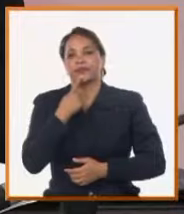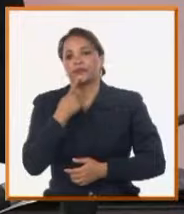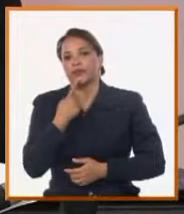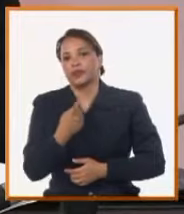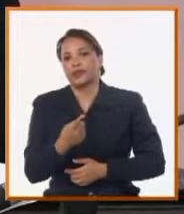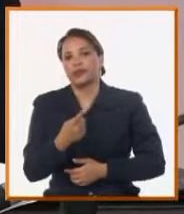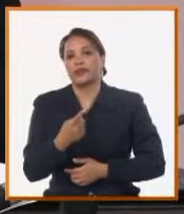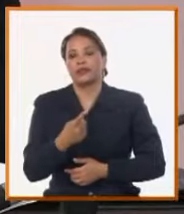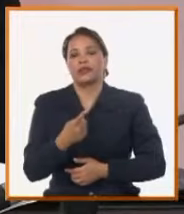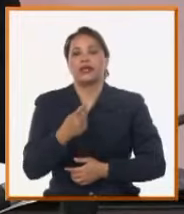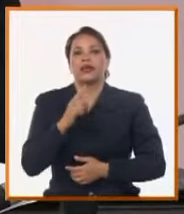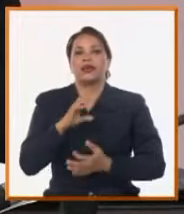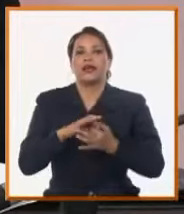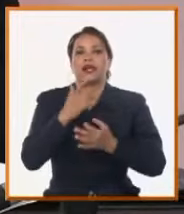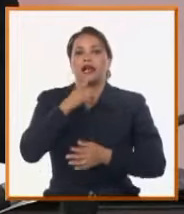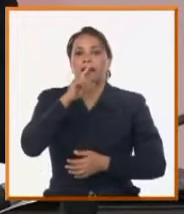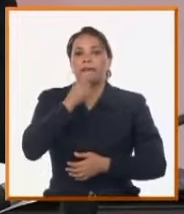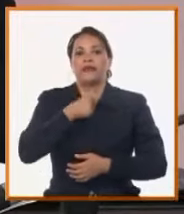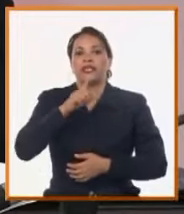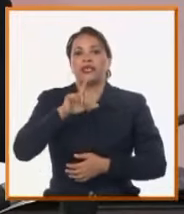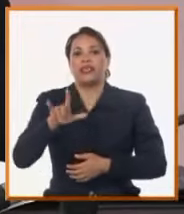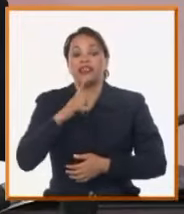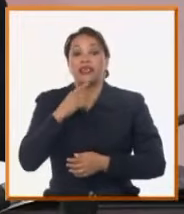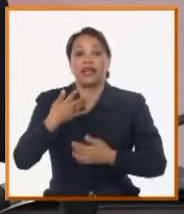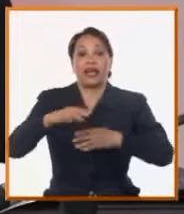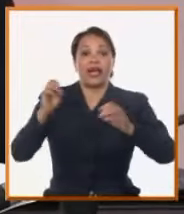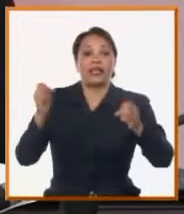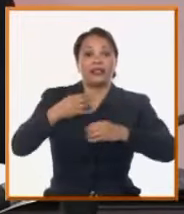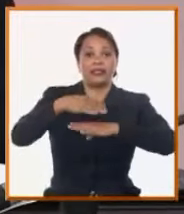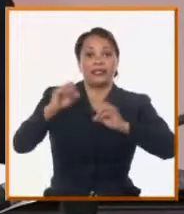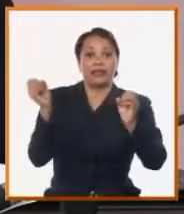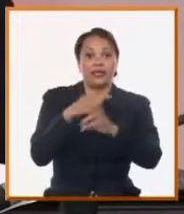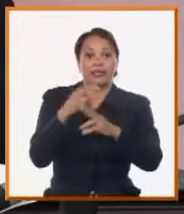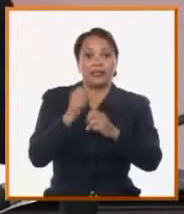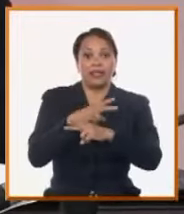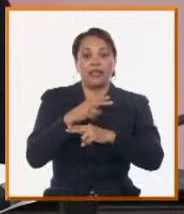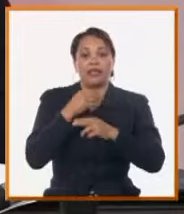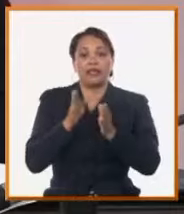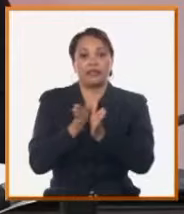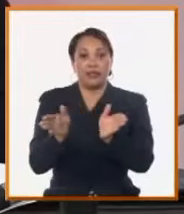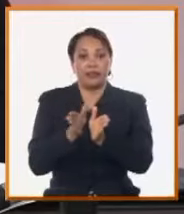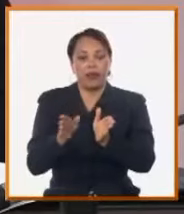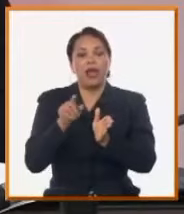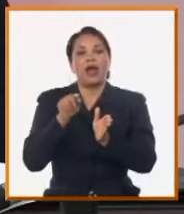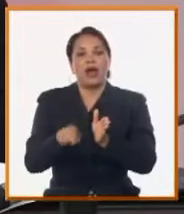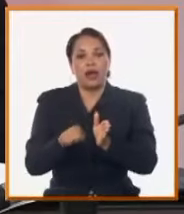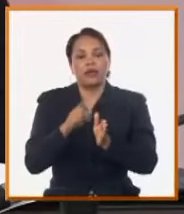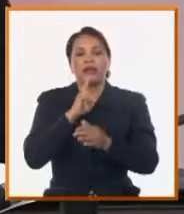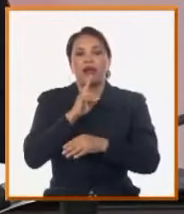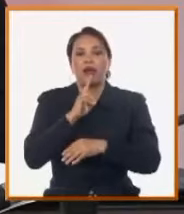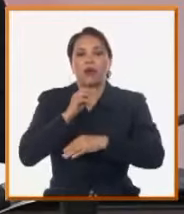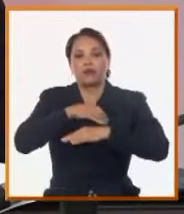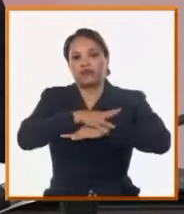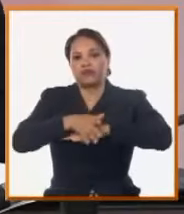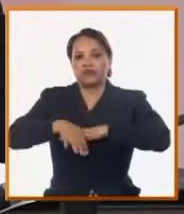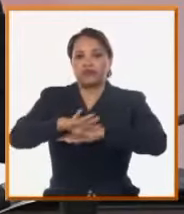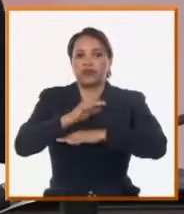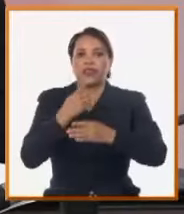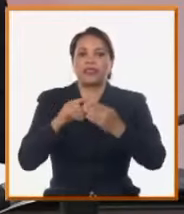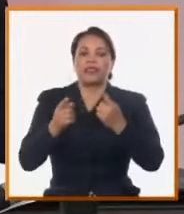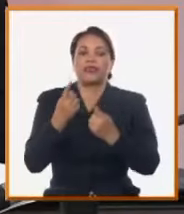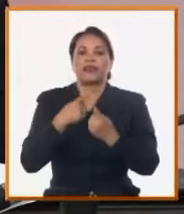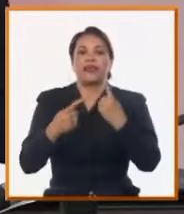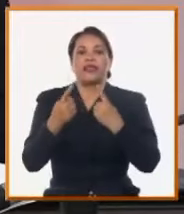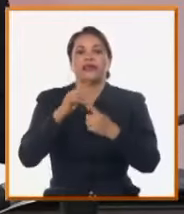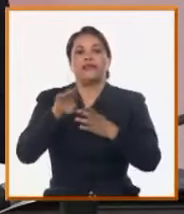Gariel, quien dice que en la calzada de San Miguel del Padrón, en la esquina calle Rico, hay un salidero de agua potable en días alternos durante 24